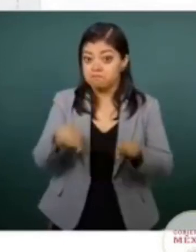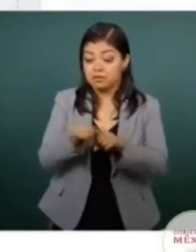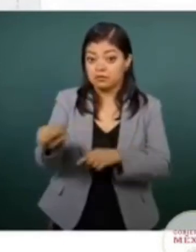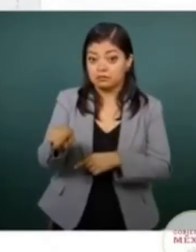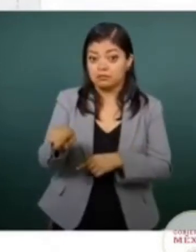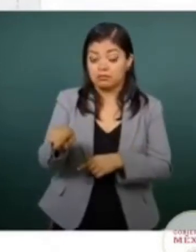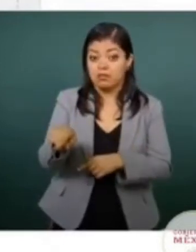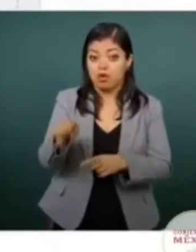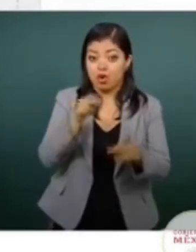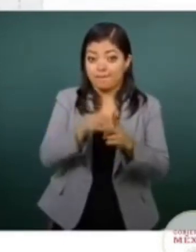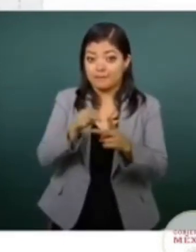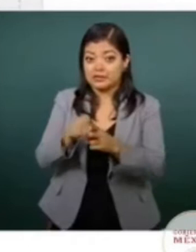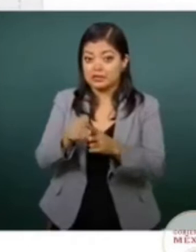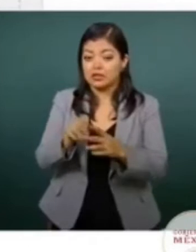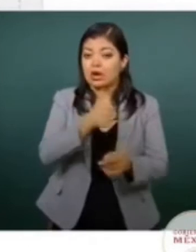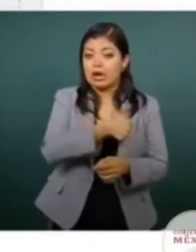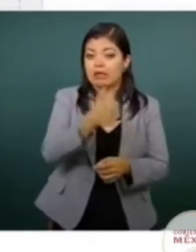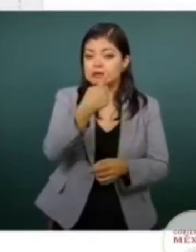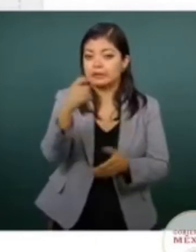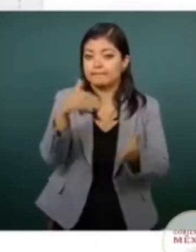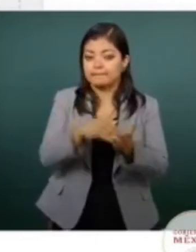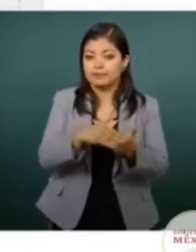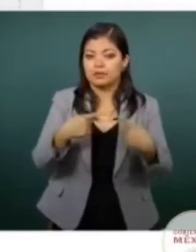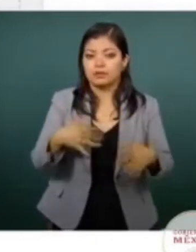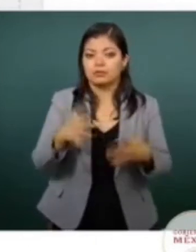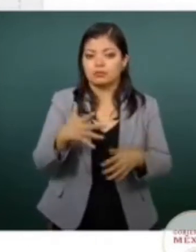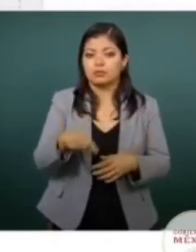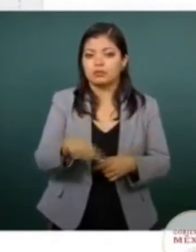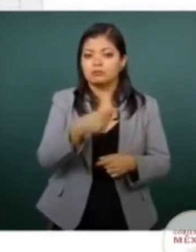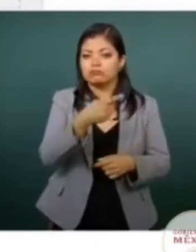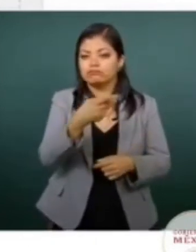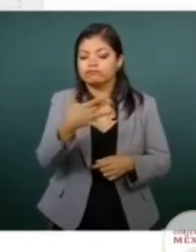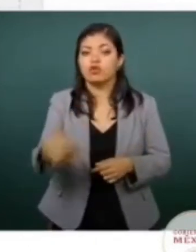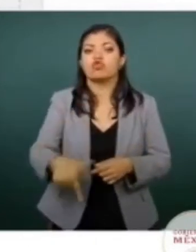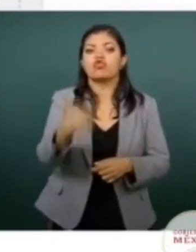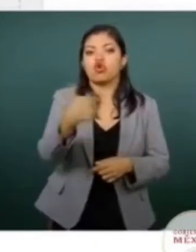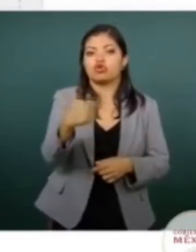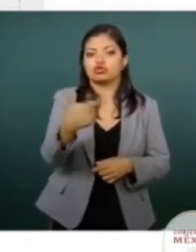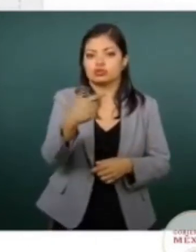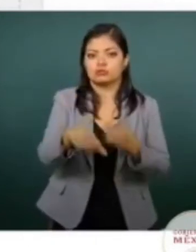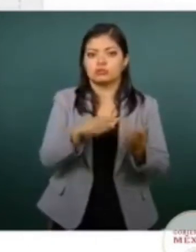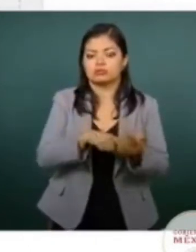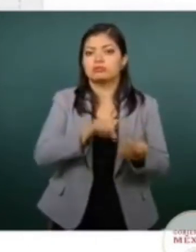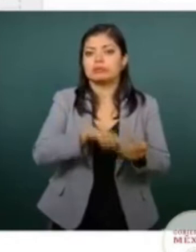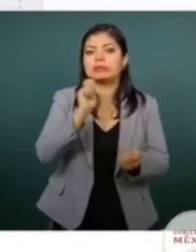100 mil habitantes, el Estado ocupa el 12 lugar, muy cercano a la media nacional.